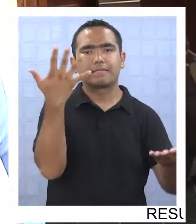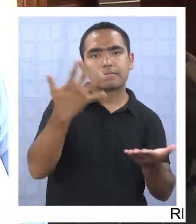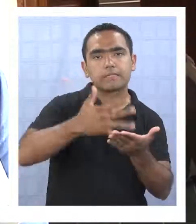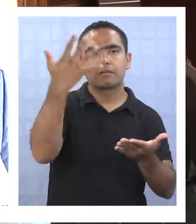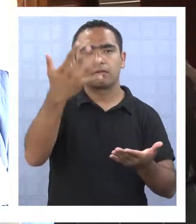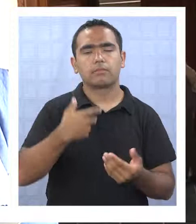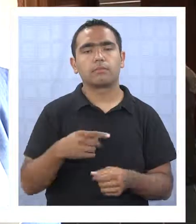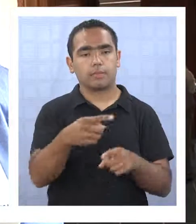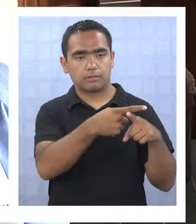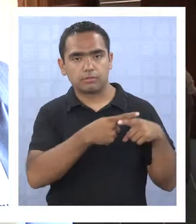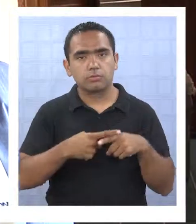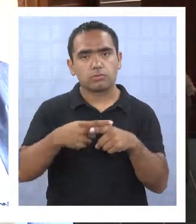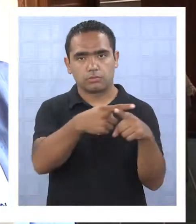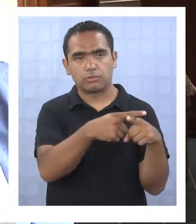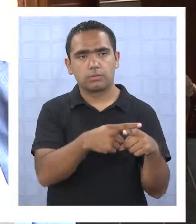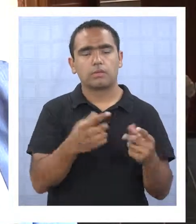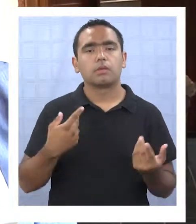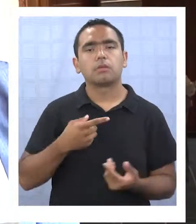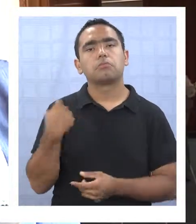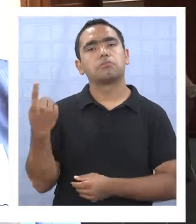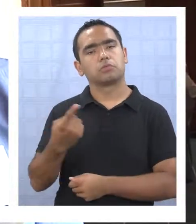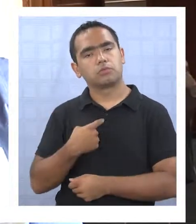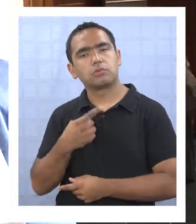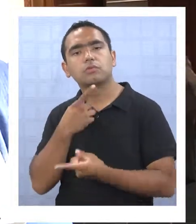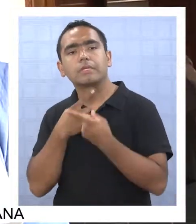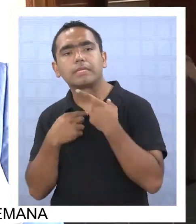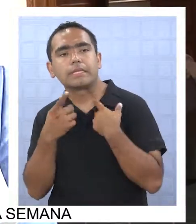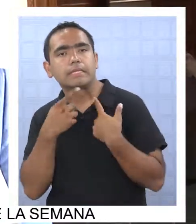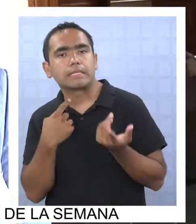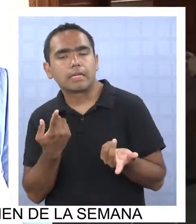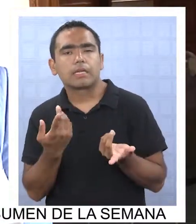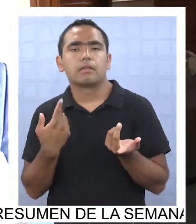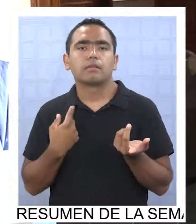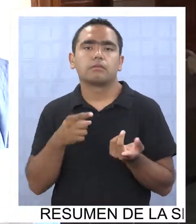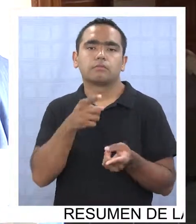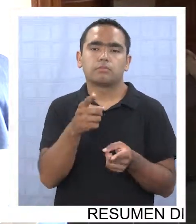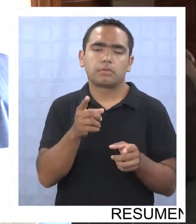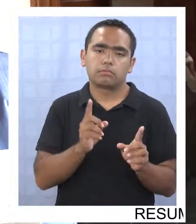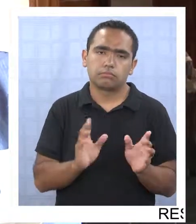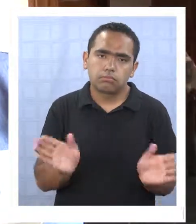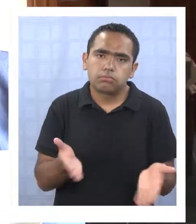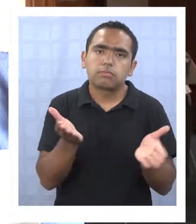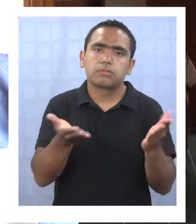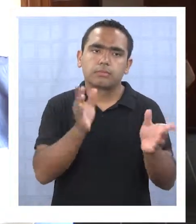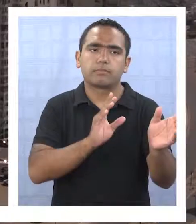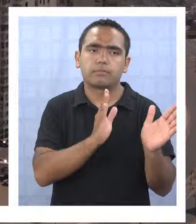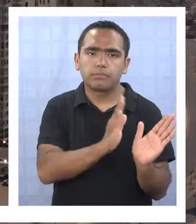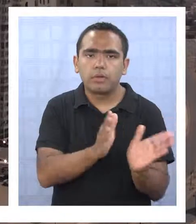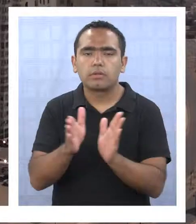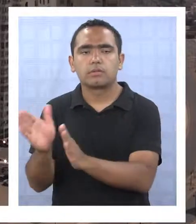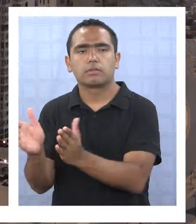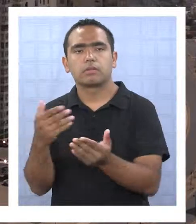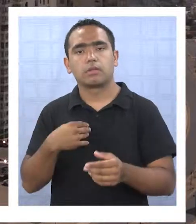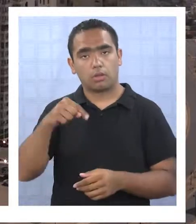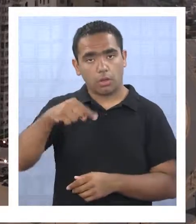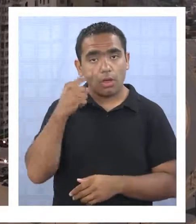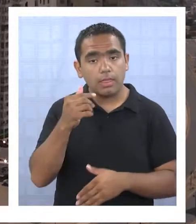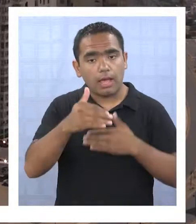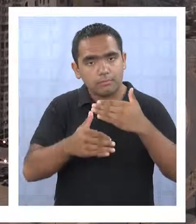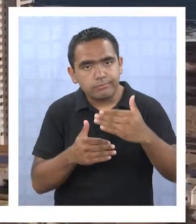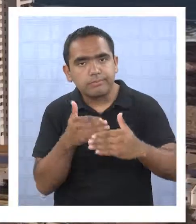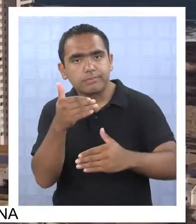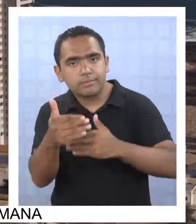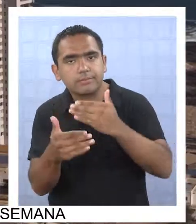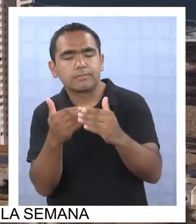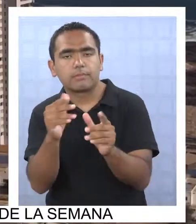sociales. Por lo tanto es nuestro interés, es nuestra intención agilizar todos los distintos procesos que hoy día ya están avanzando en forma